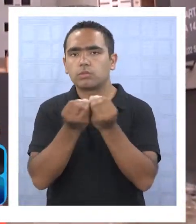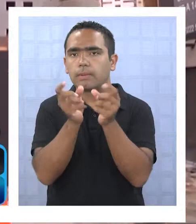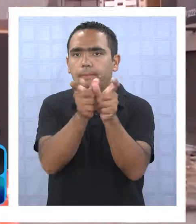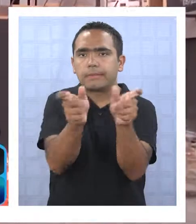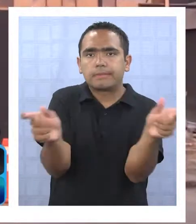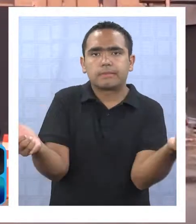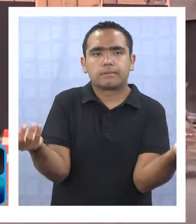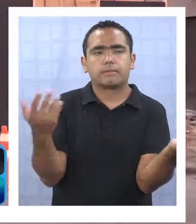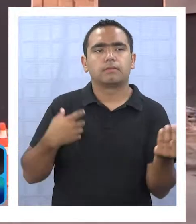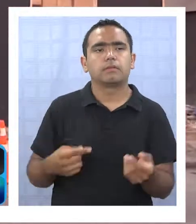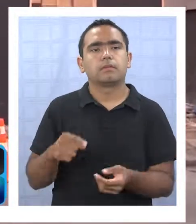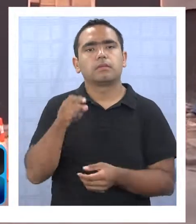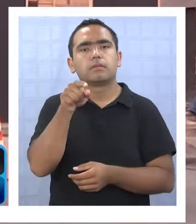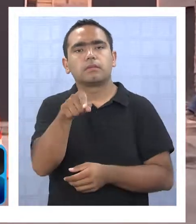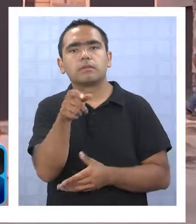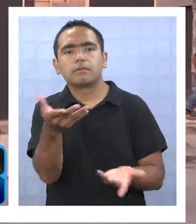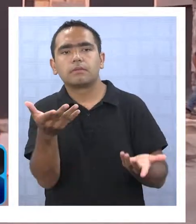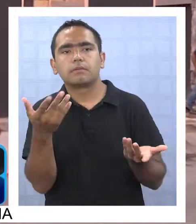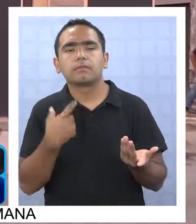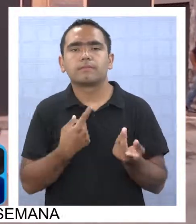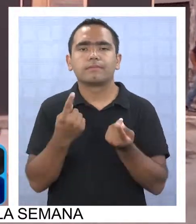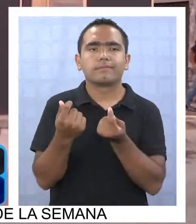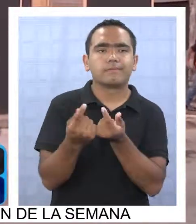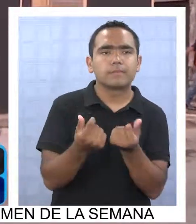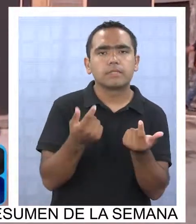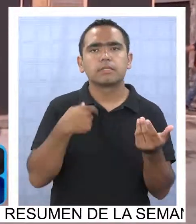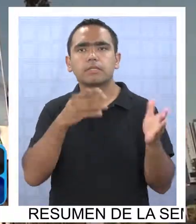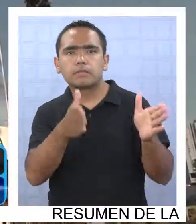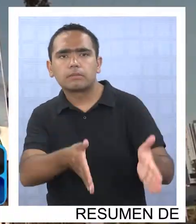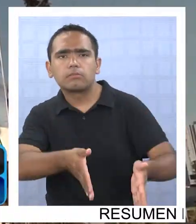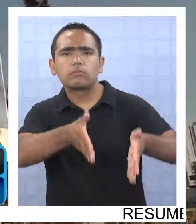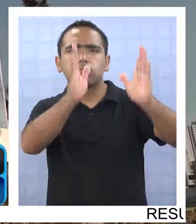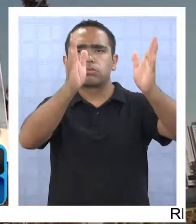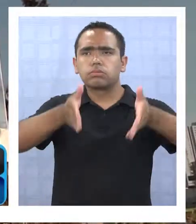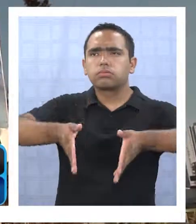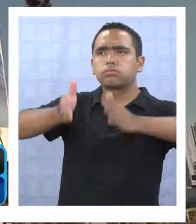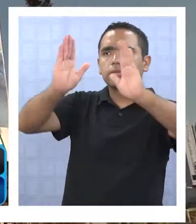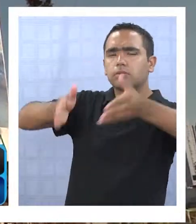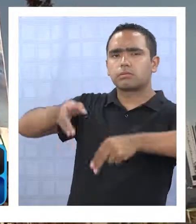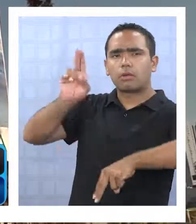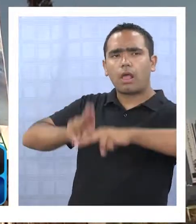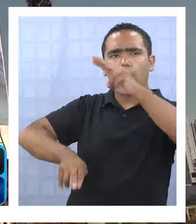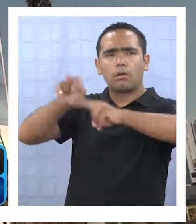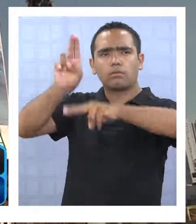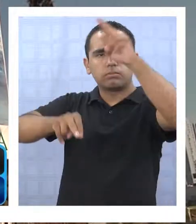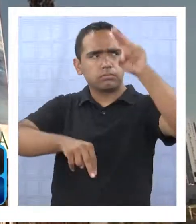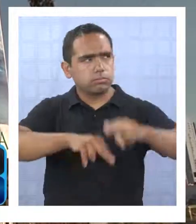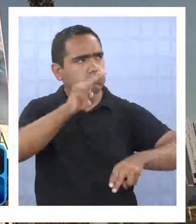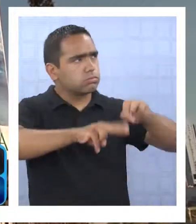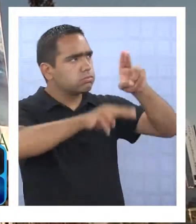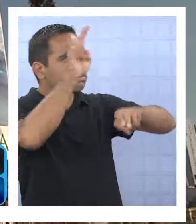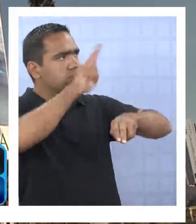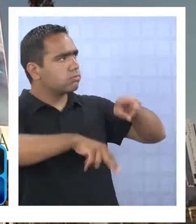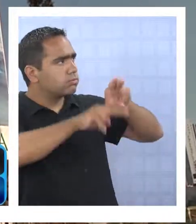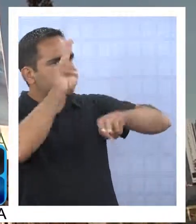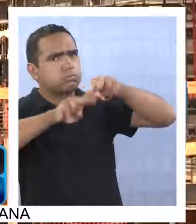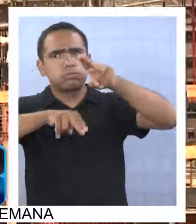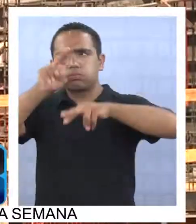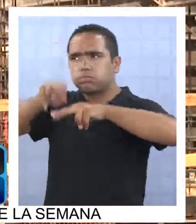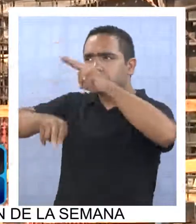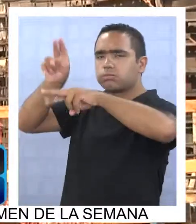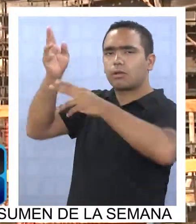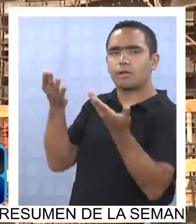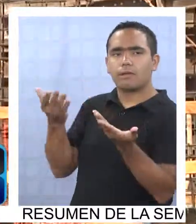se agrava desde el momento en que pareciera que los edificios de departamento son construidos en todas partes por causa de la